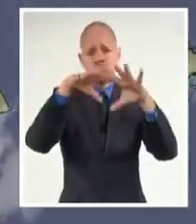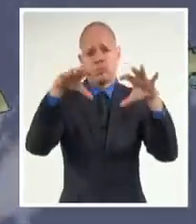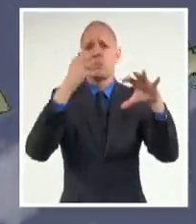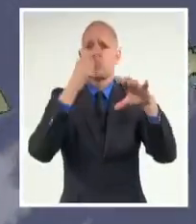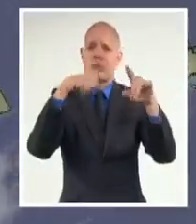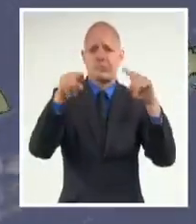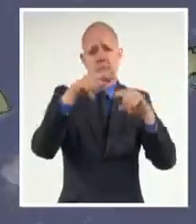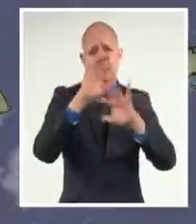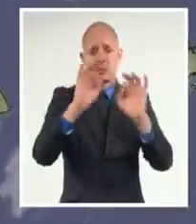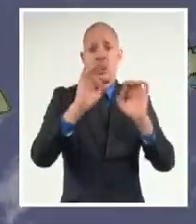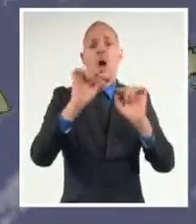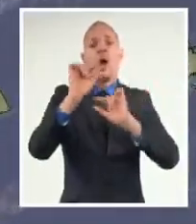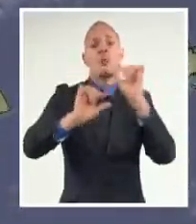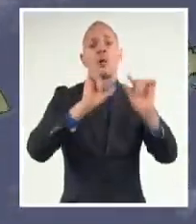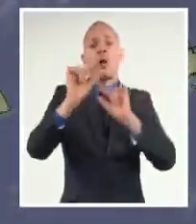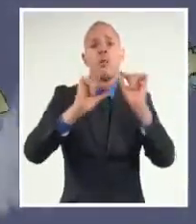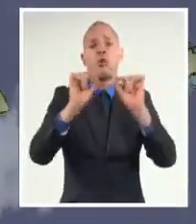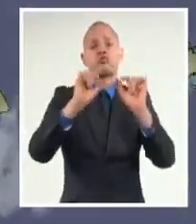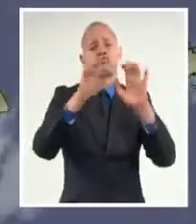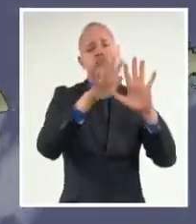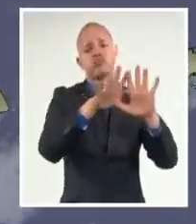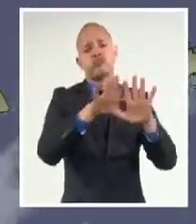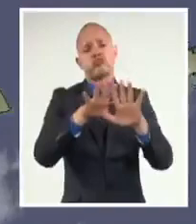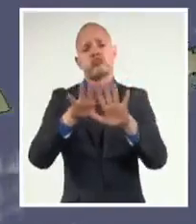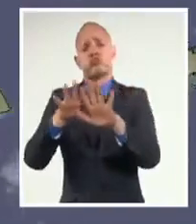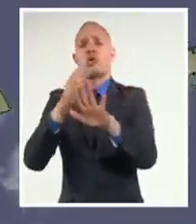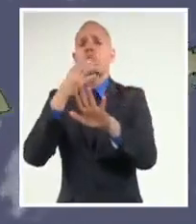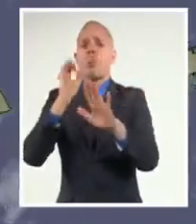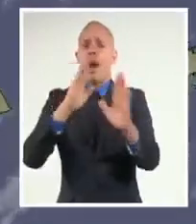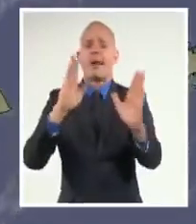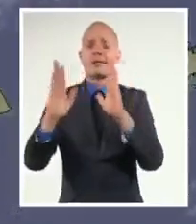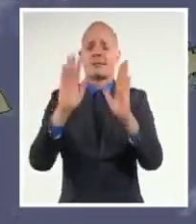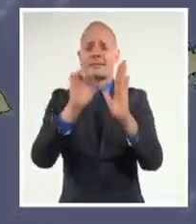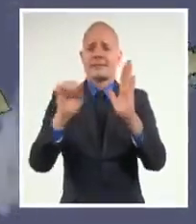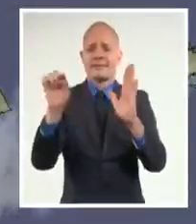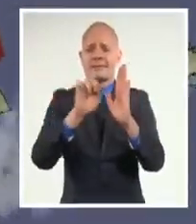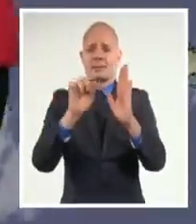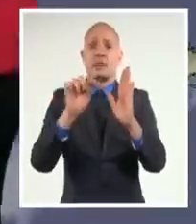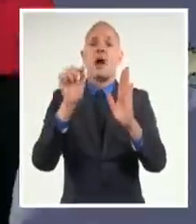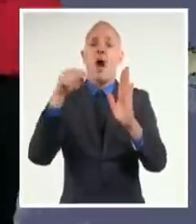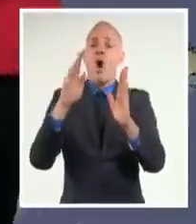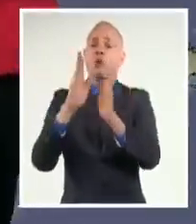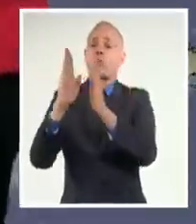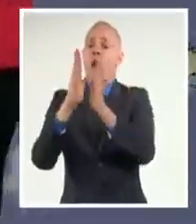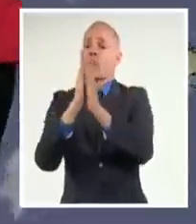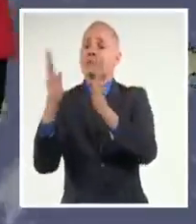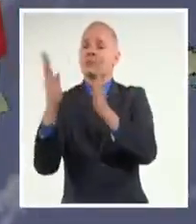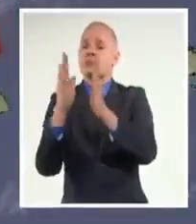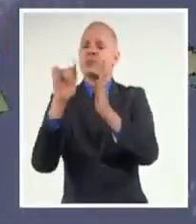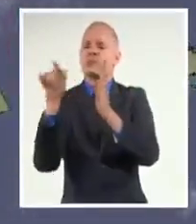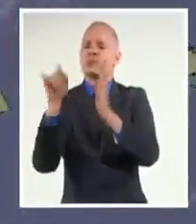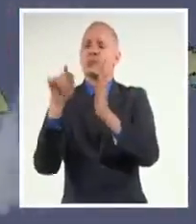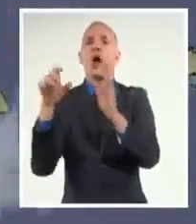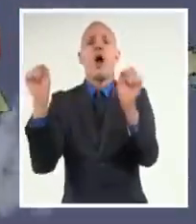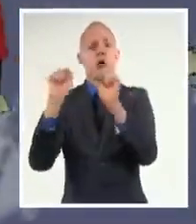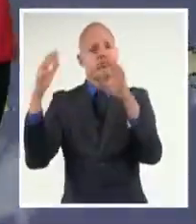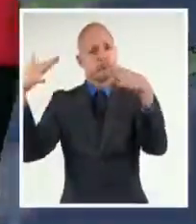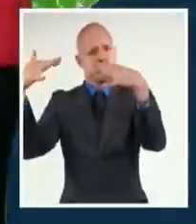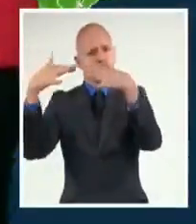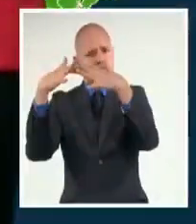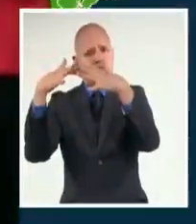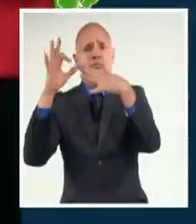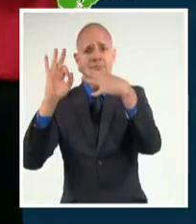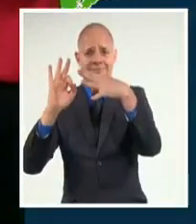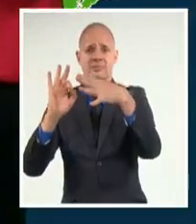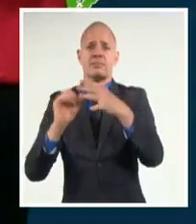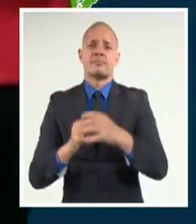trasladarán los nublados y las lluvias hacia zonas del interior de la región central, mientras que en la parte occidental predominarán los nublados que acompañan